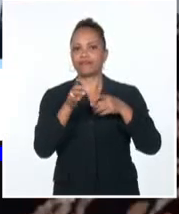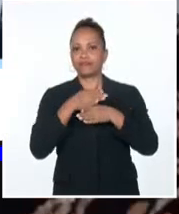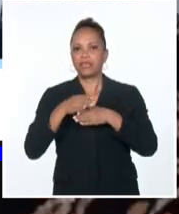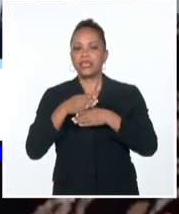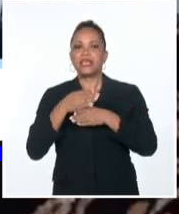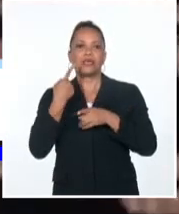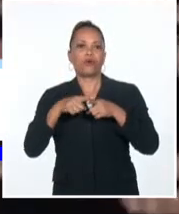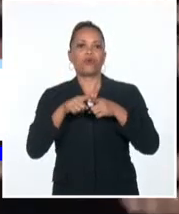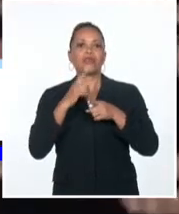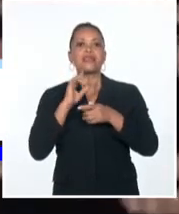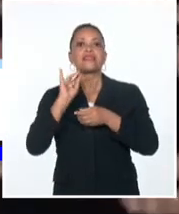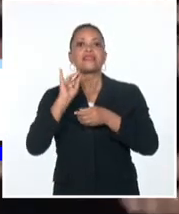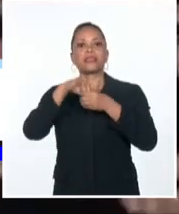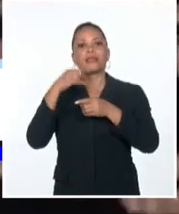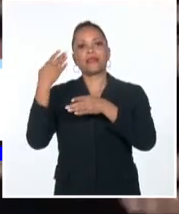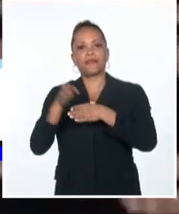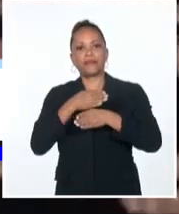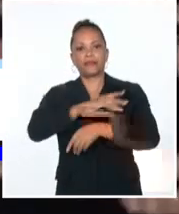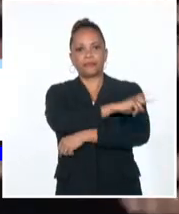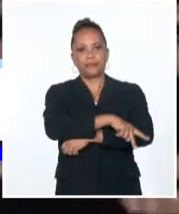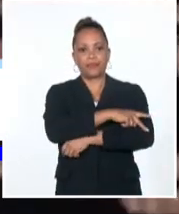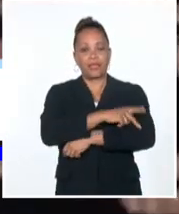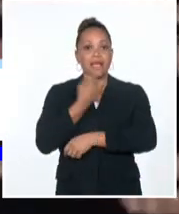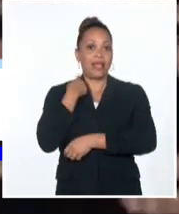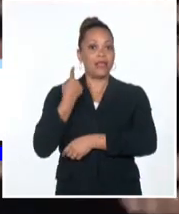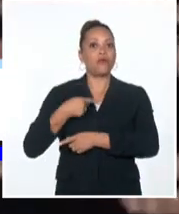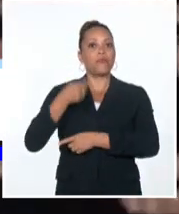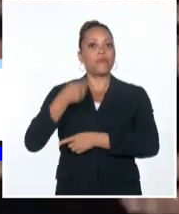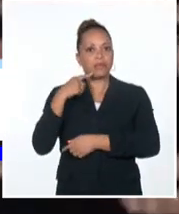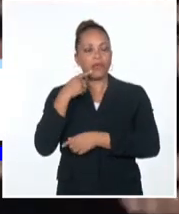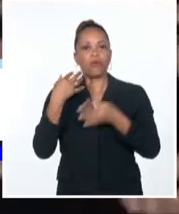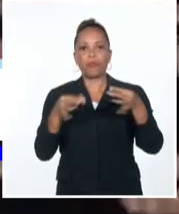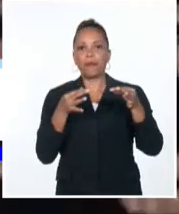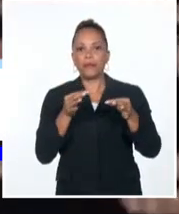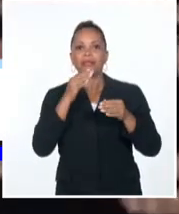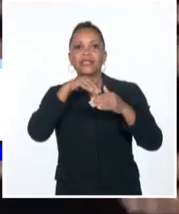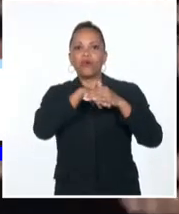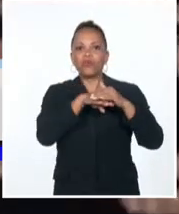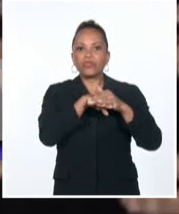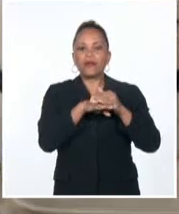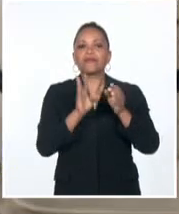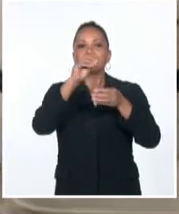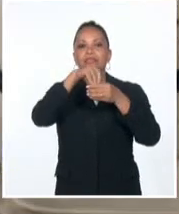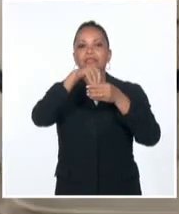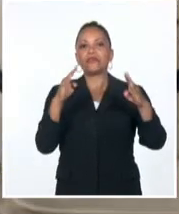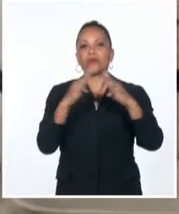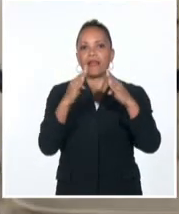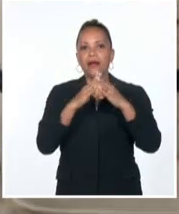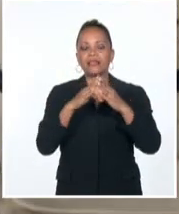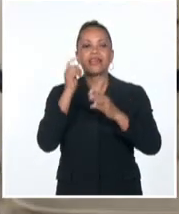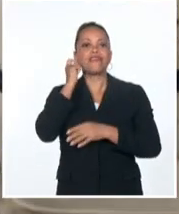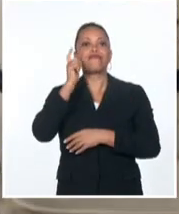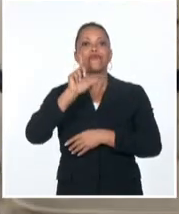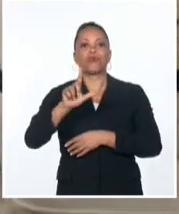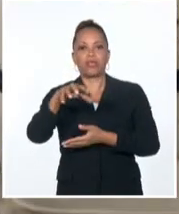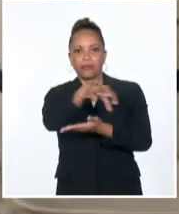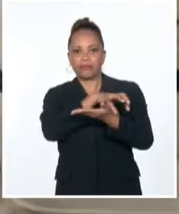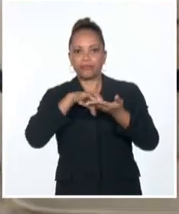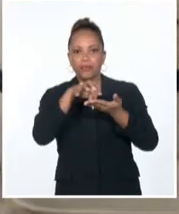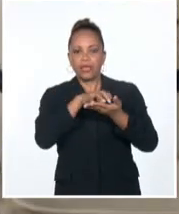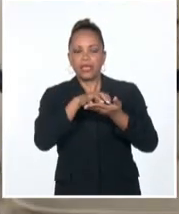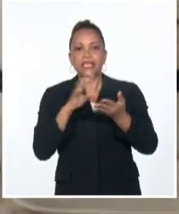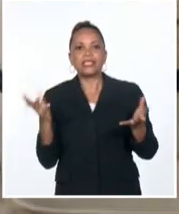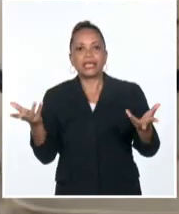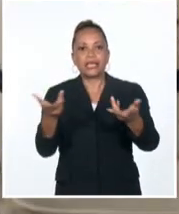países. Hasta agosto pasado, los archivos confidenciales se encontraban en la mansión del Magnate, Mar-a-Lago, Florida, y se recuperaron durante un